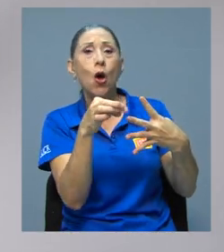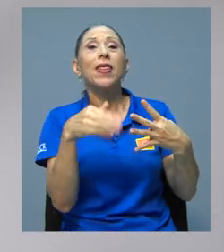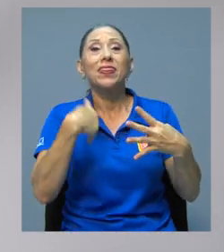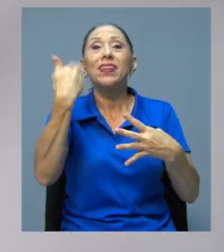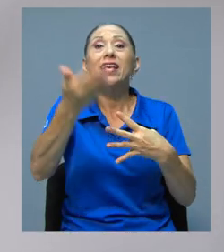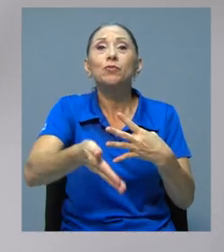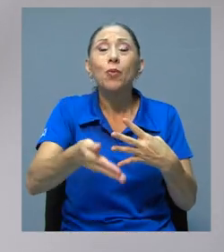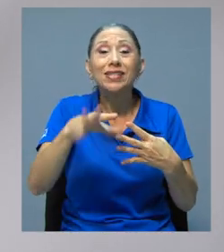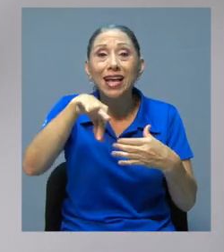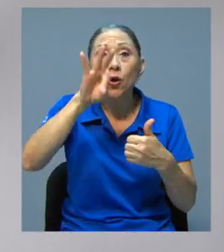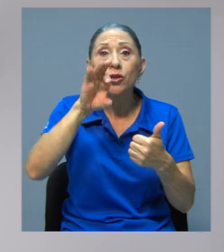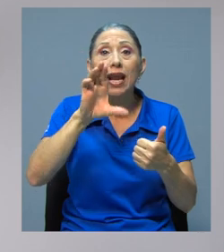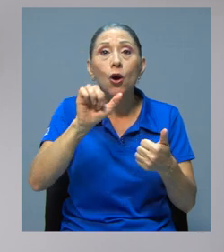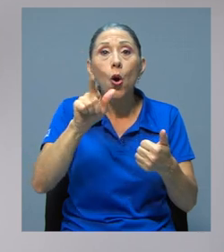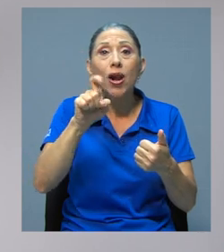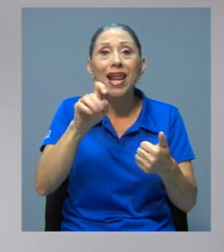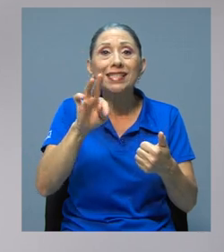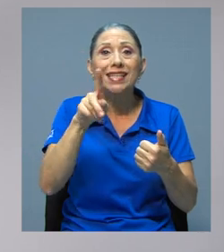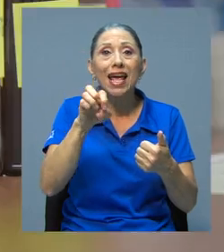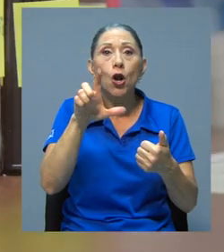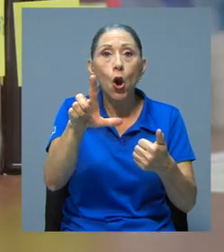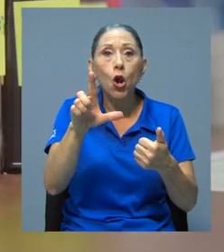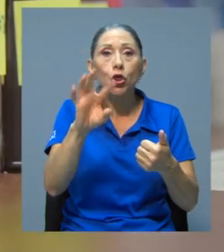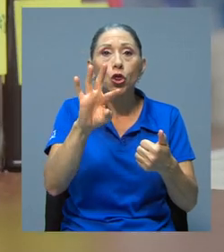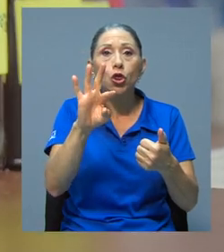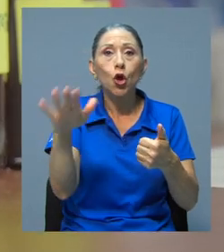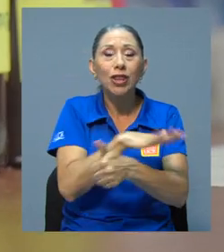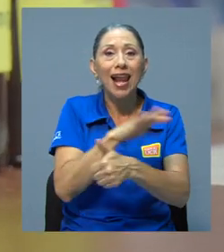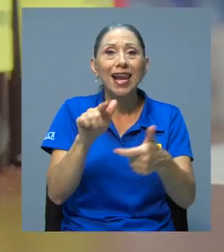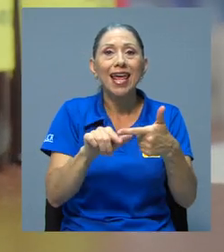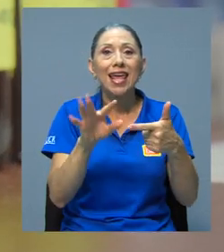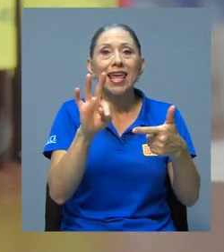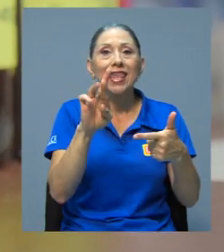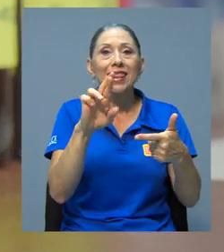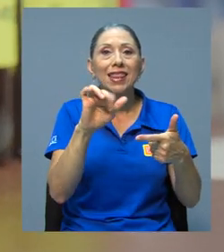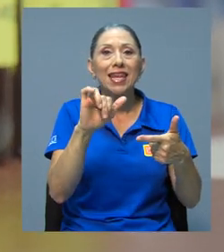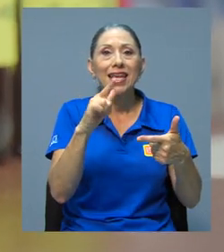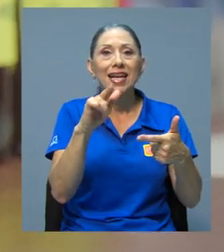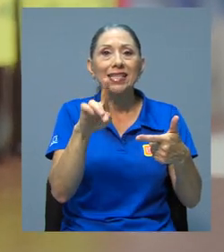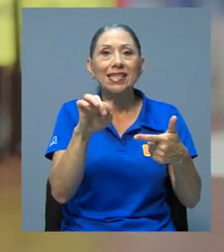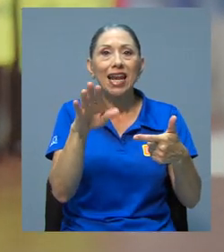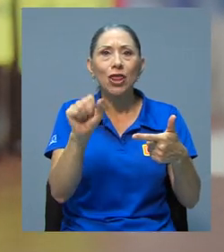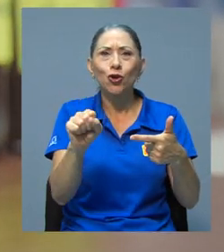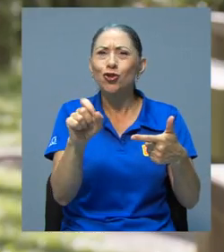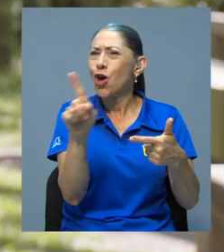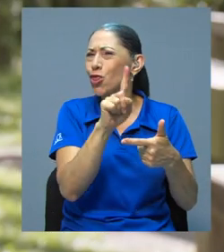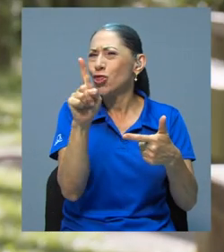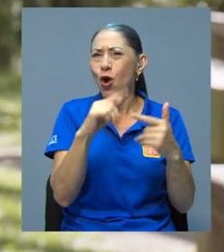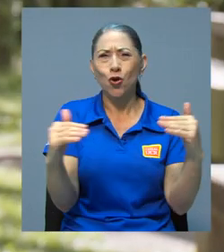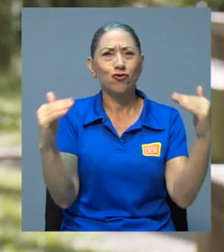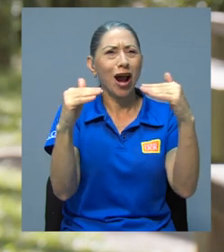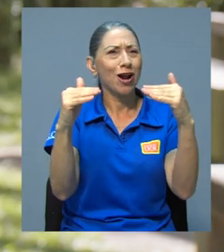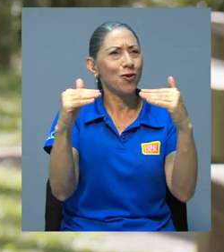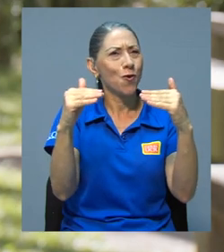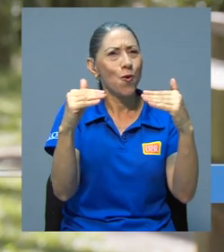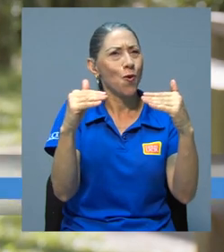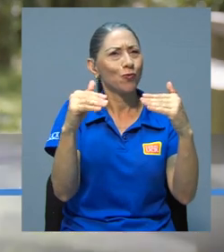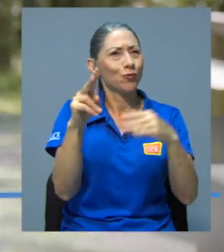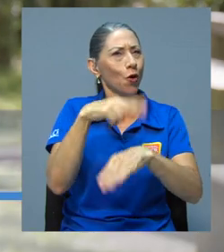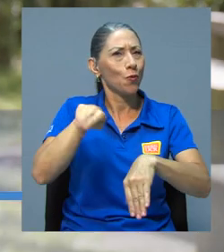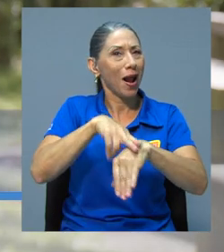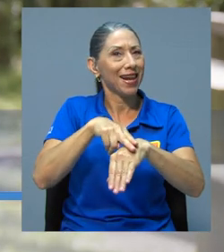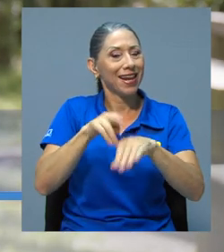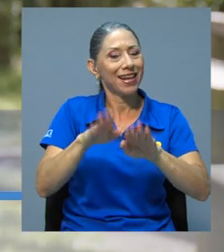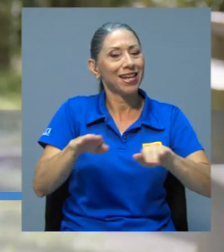concentraciones de colesterol total y triglicéridos fuera del rango normal en un grupo de niños evaluados. El estudio consiste en tomar una